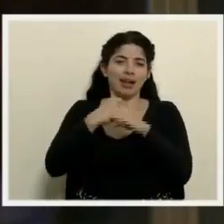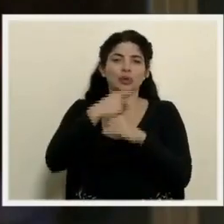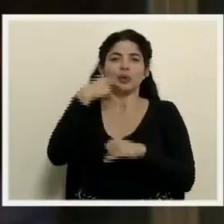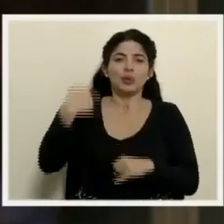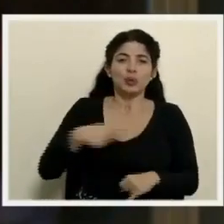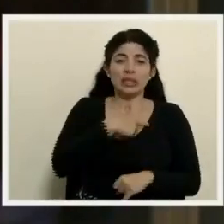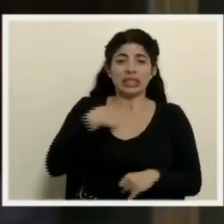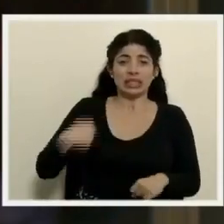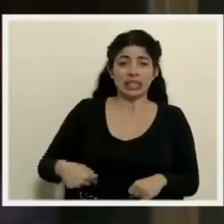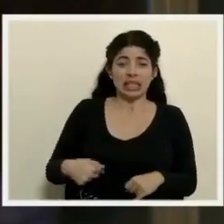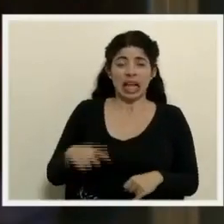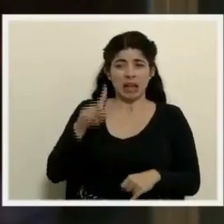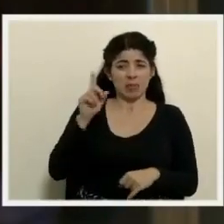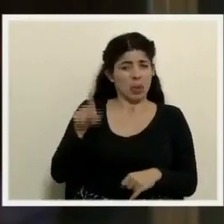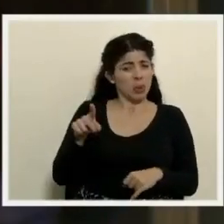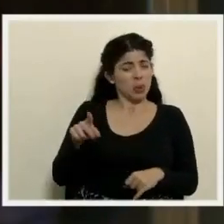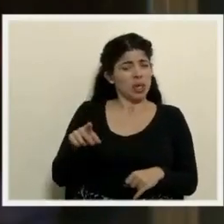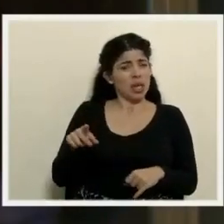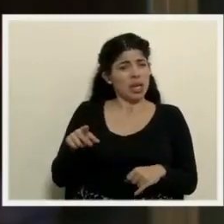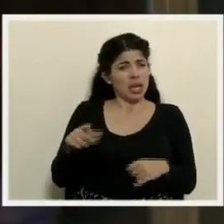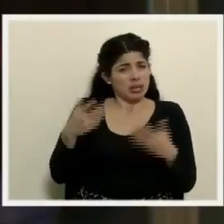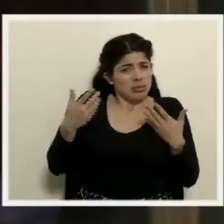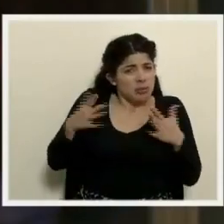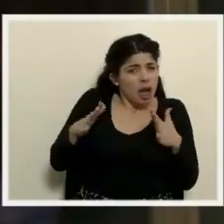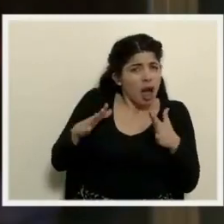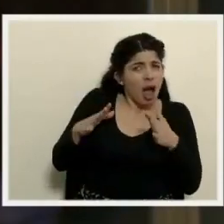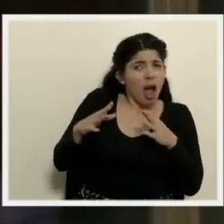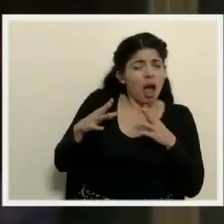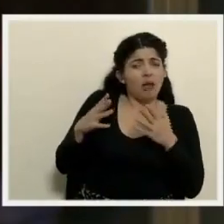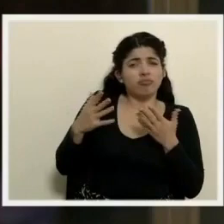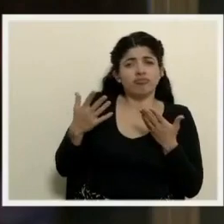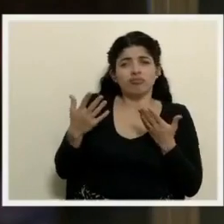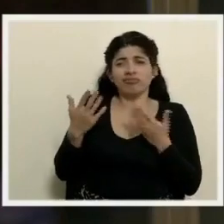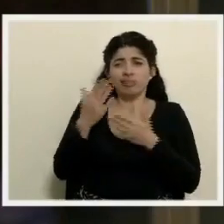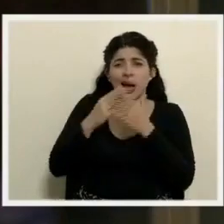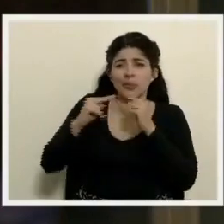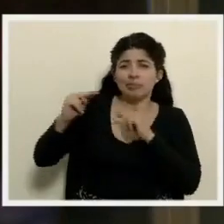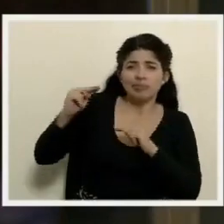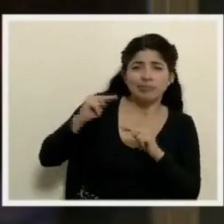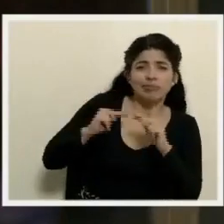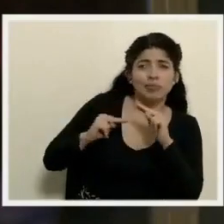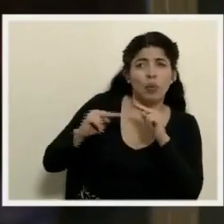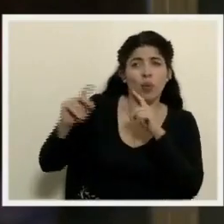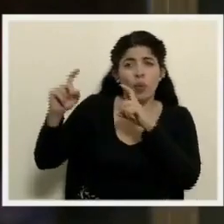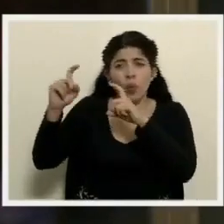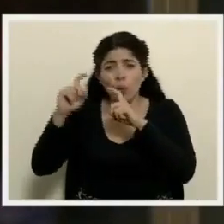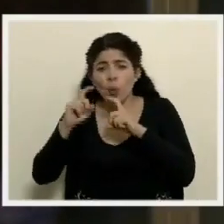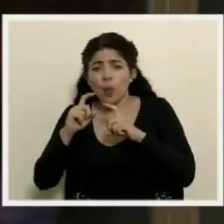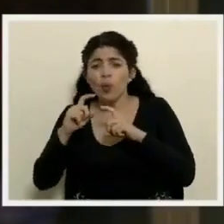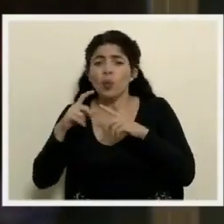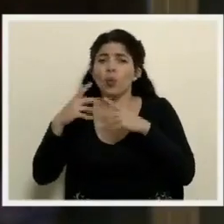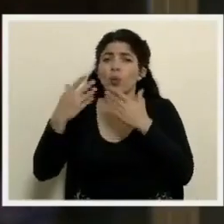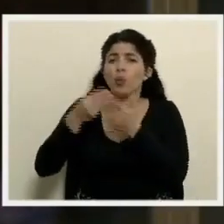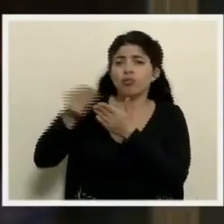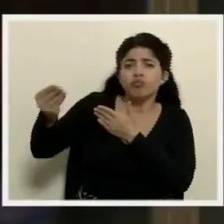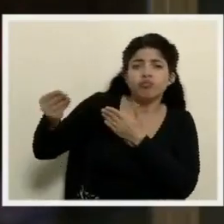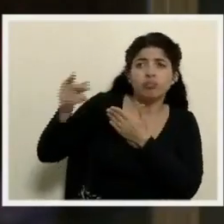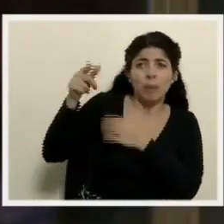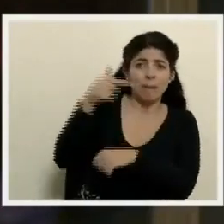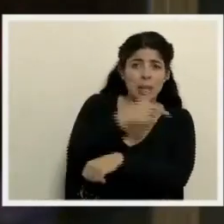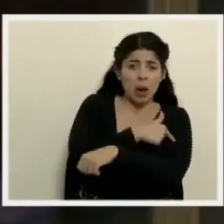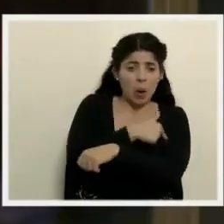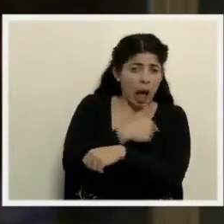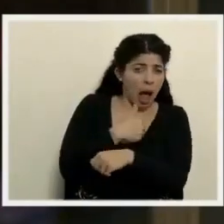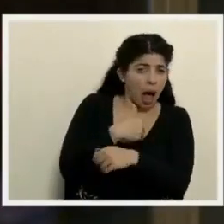¿está abierta la posibilidad? ¿Se ha concretado alguna gestión de donación o de adquisición de estas